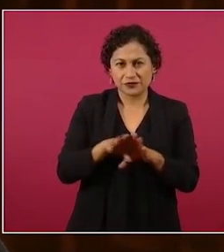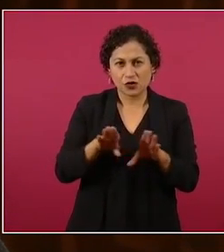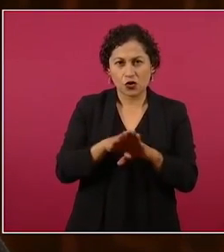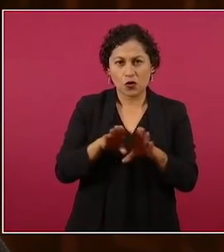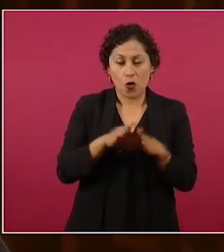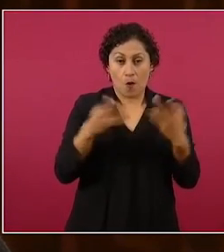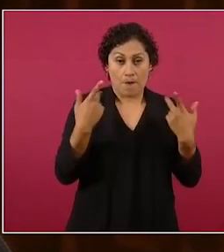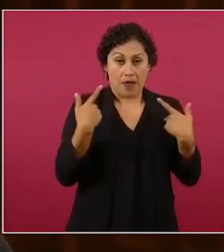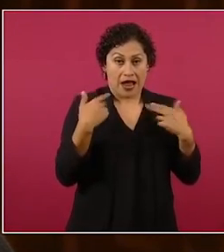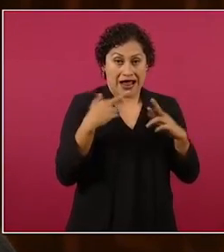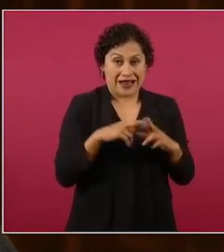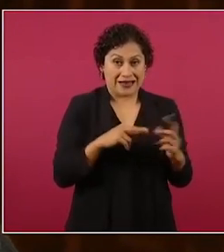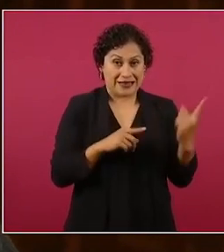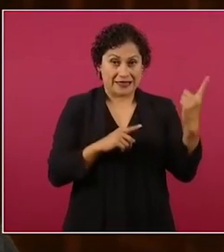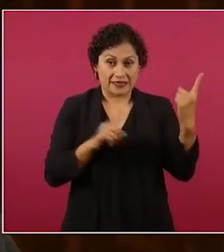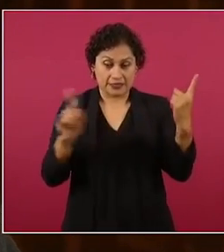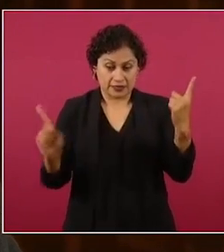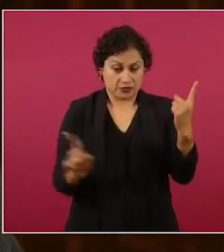profesor entonces?